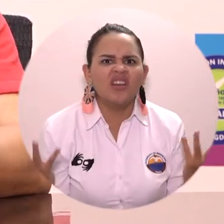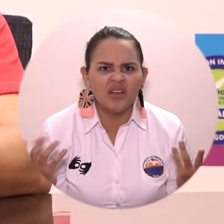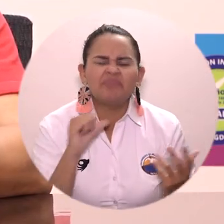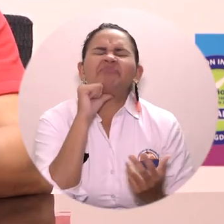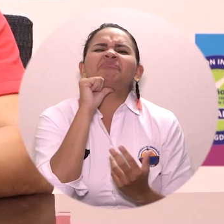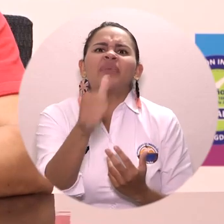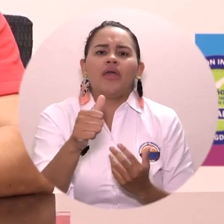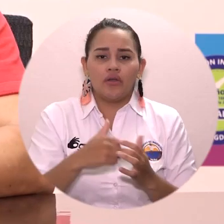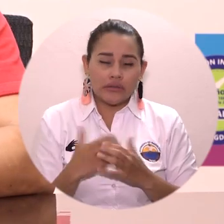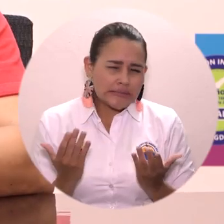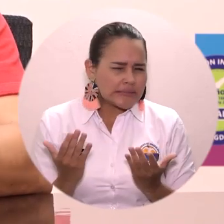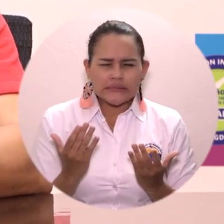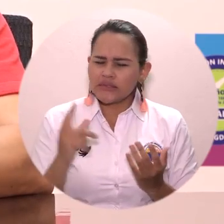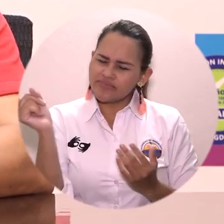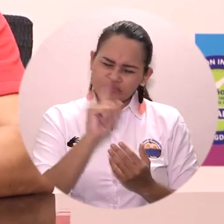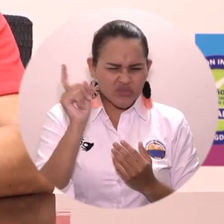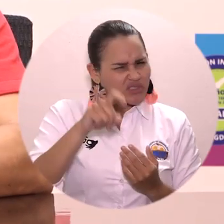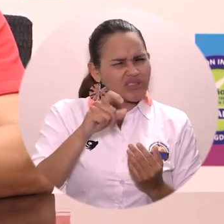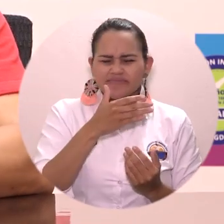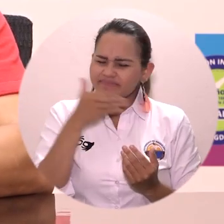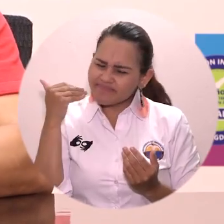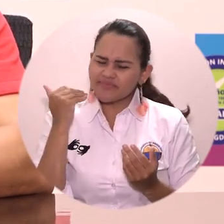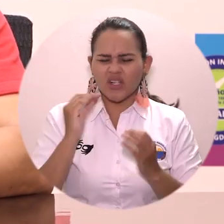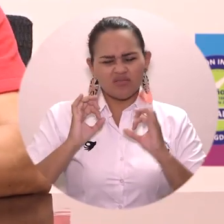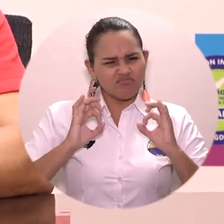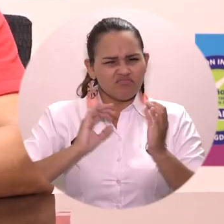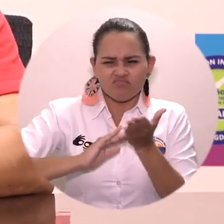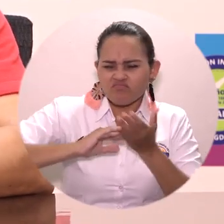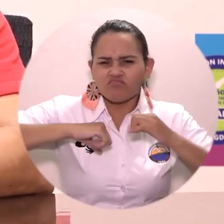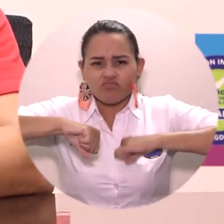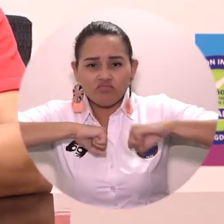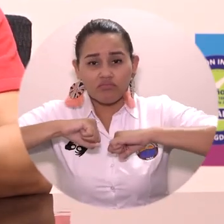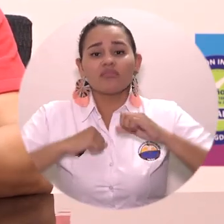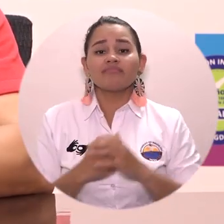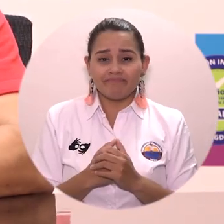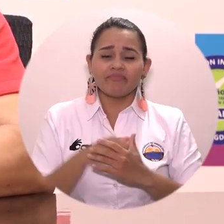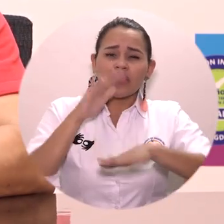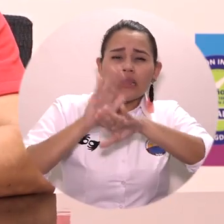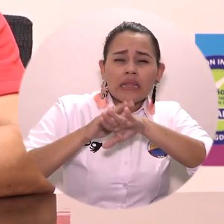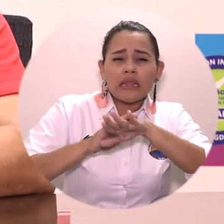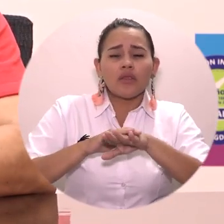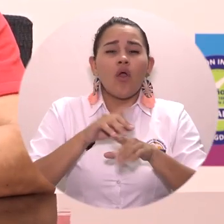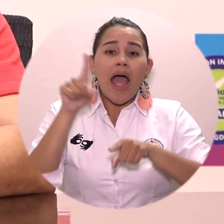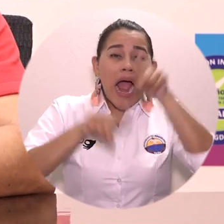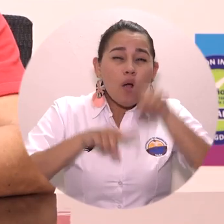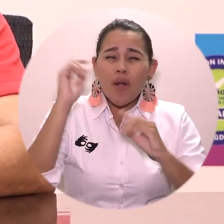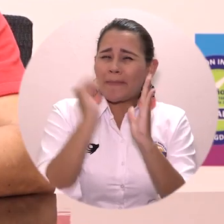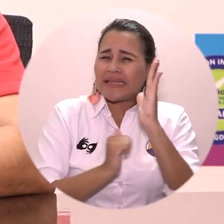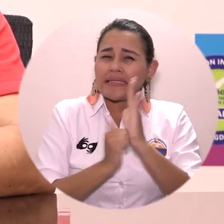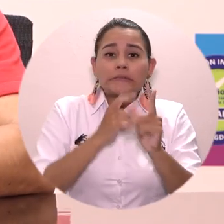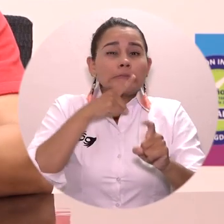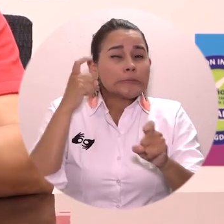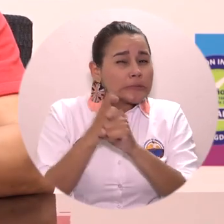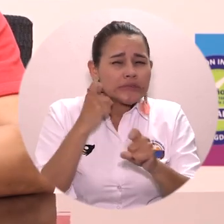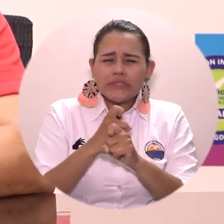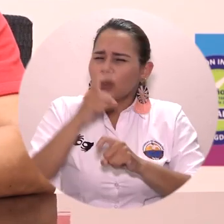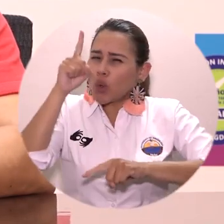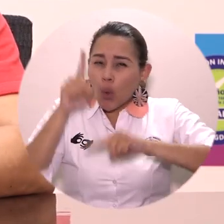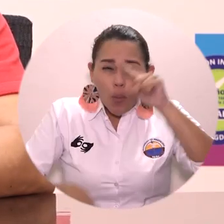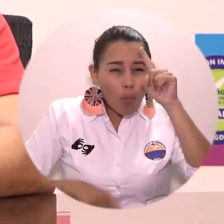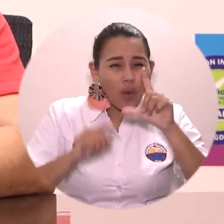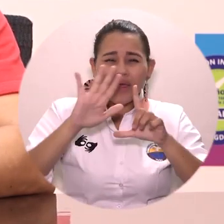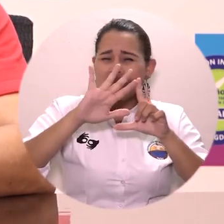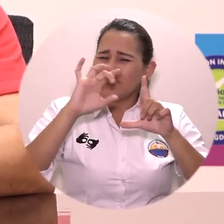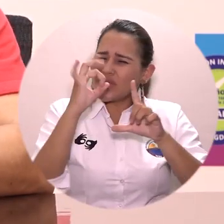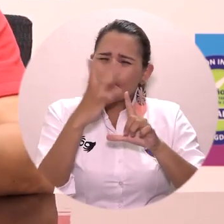no nos preocupemos por exámenes. Si es necesario cancelar algunos cursos, se cancelarán y los haremos de forma intensiva en cursos intersemestrales sin costo para los